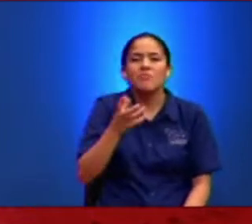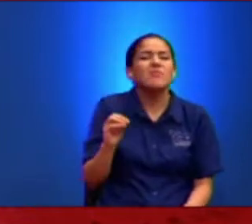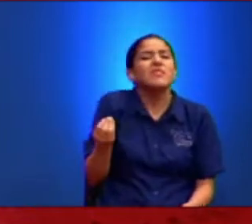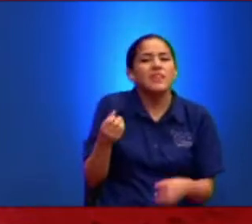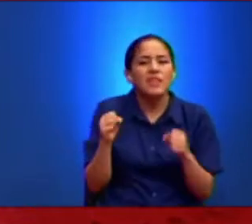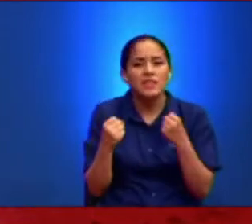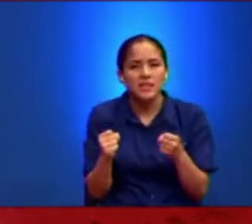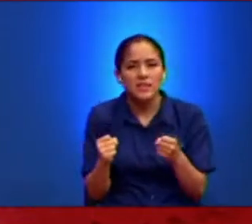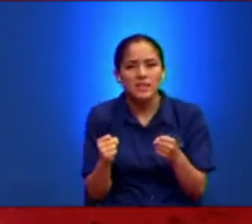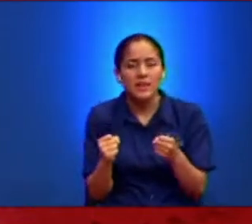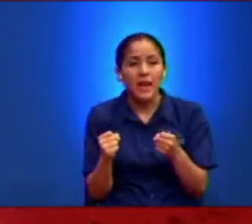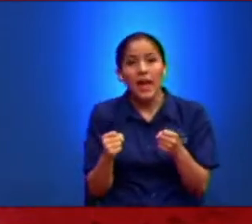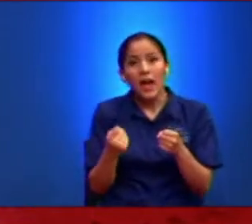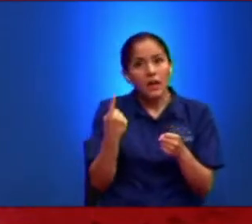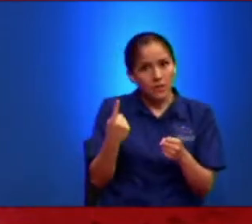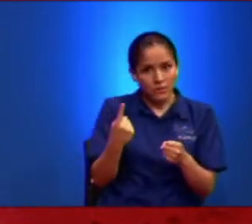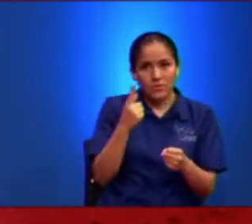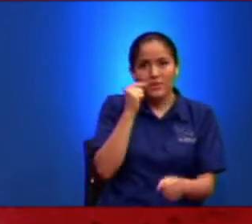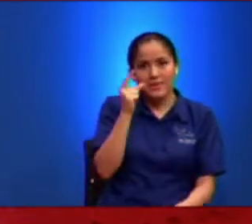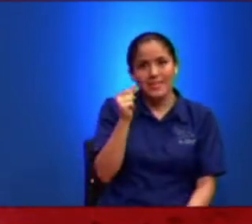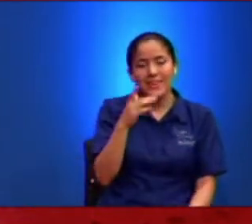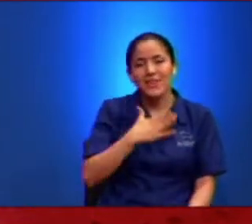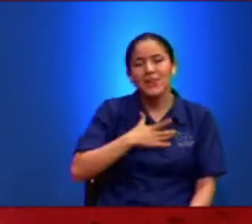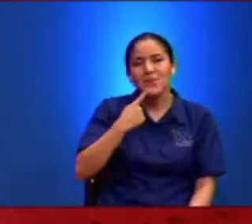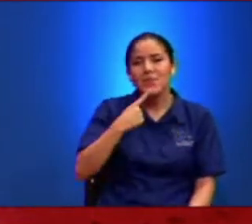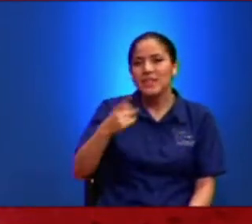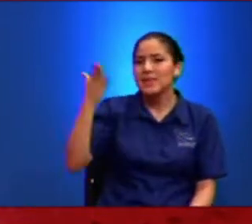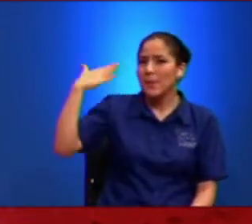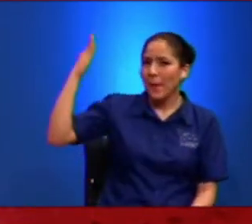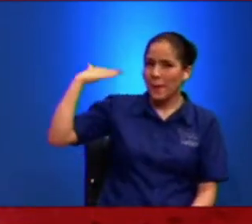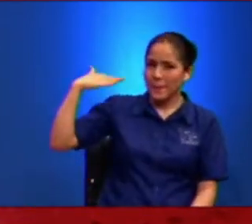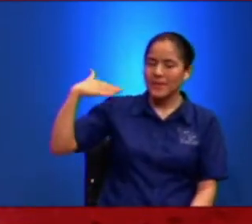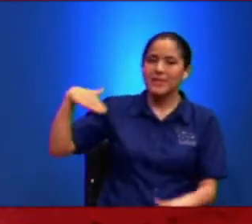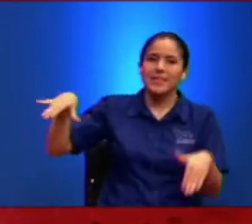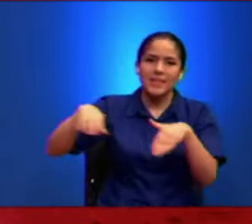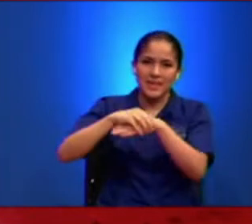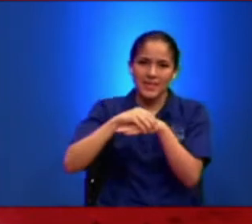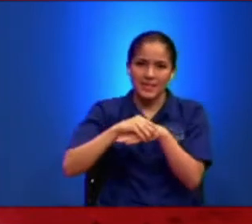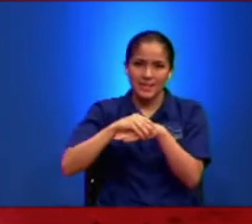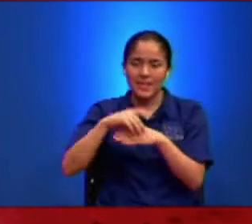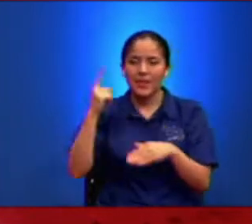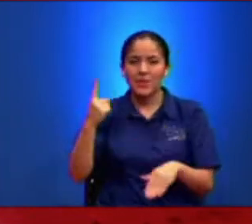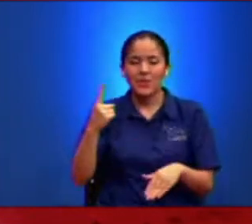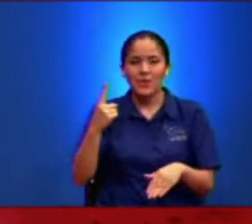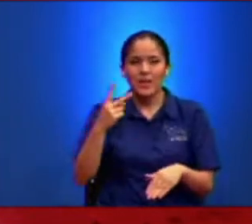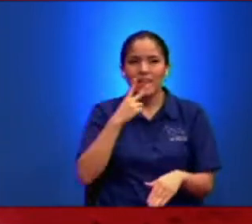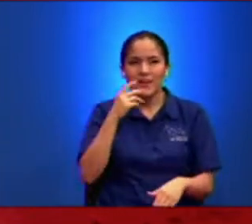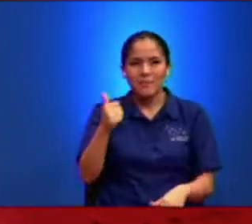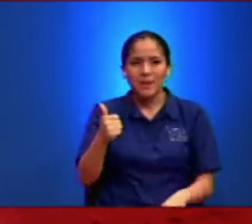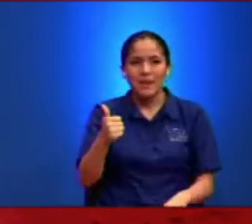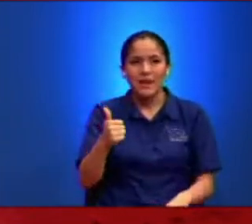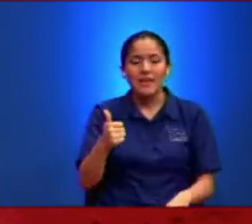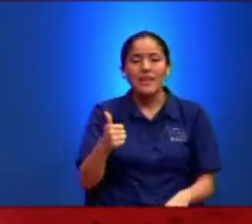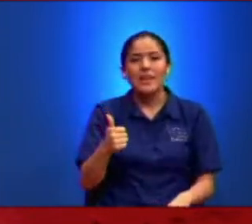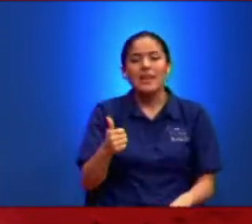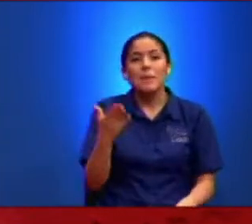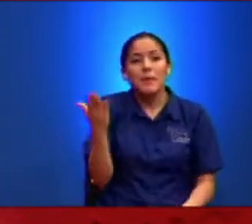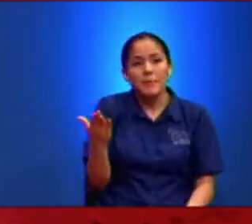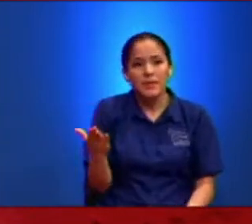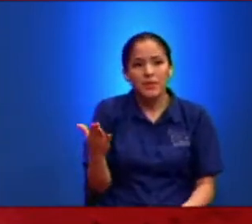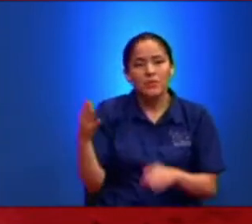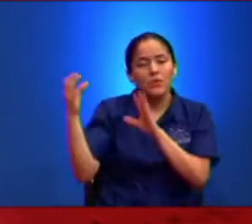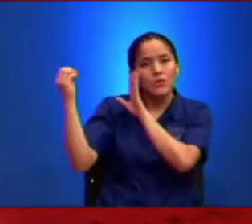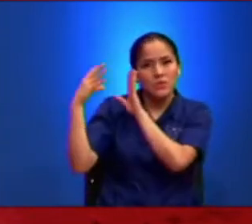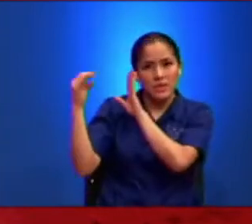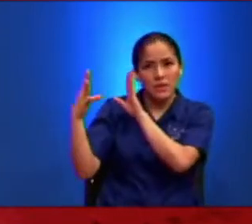Como me dijo Un señor una vez Que se quería casar Con Con una hermana De acá Y ella me pidió Consejo Yo le dije Pero